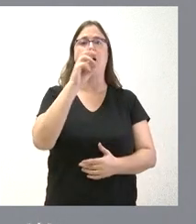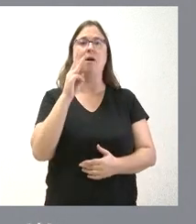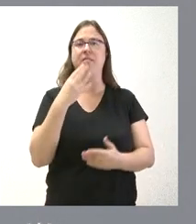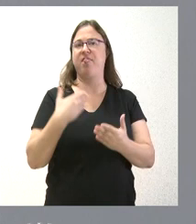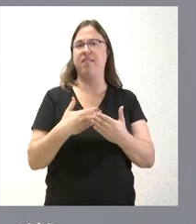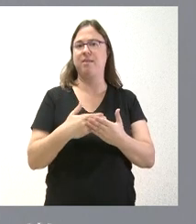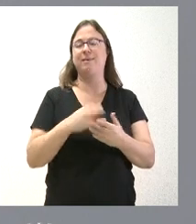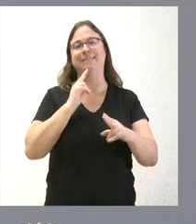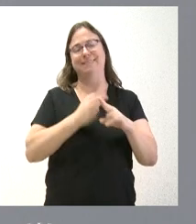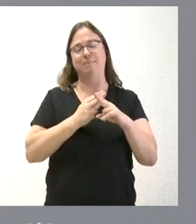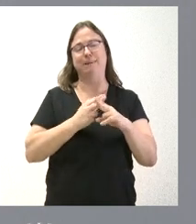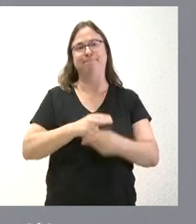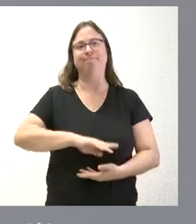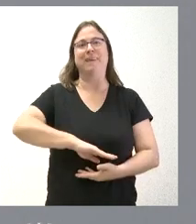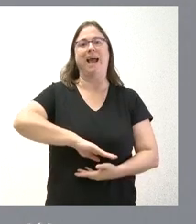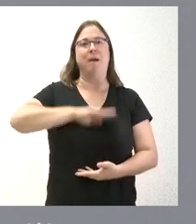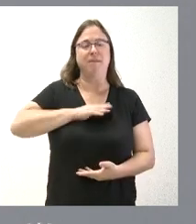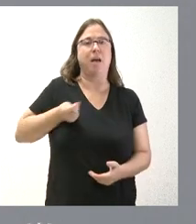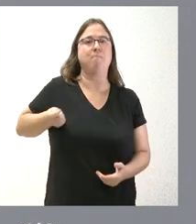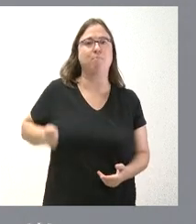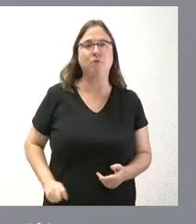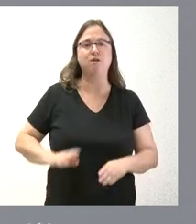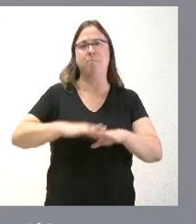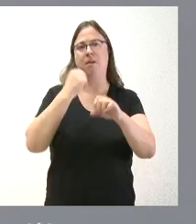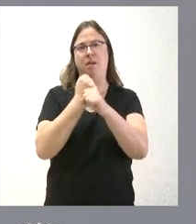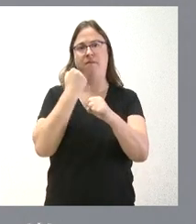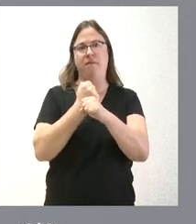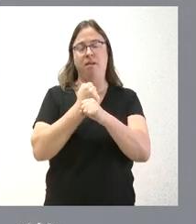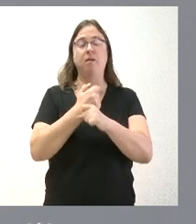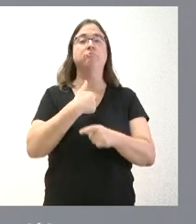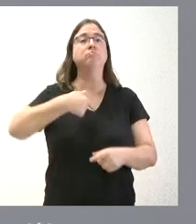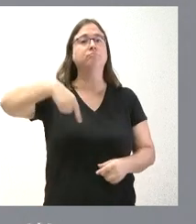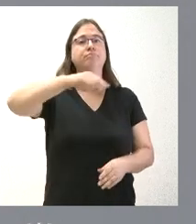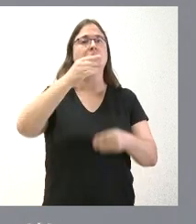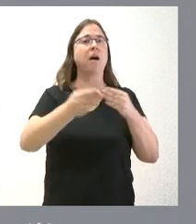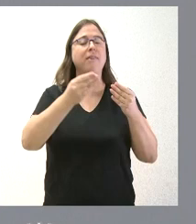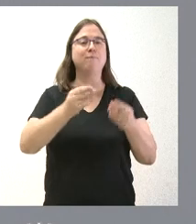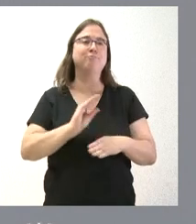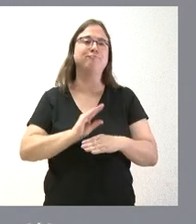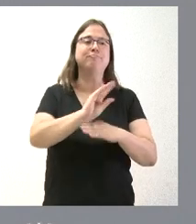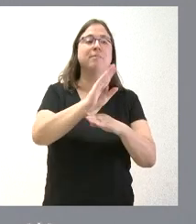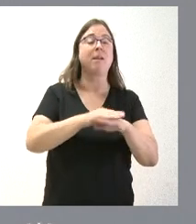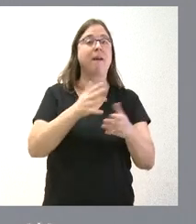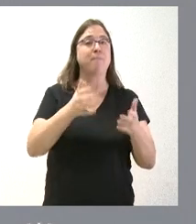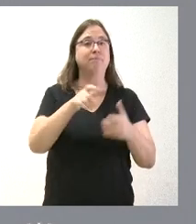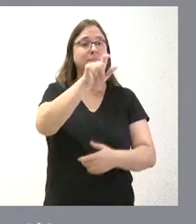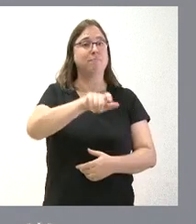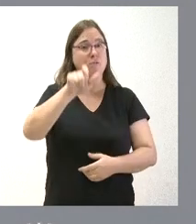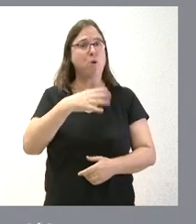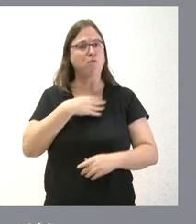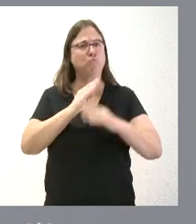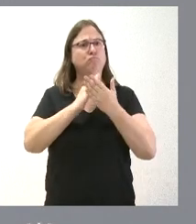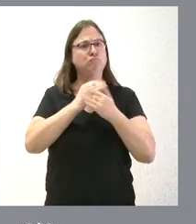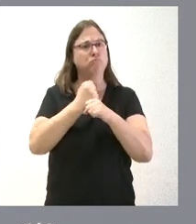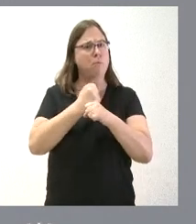de actitud profesional para su ejercicio. Y lo que hacemos con esto es favorecer que haya personas que desarrollen esta